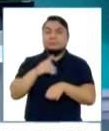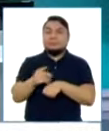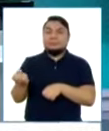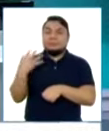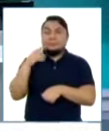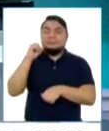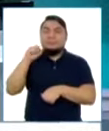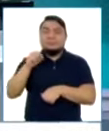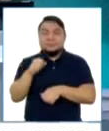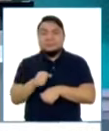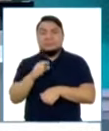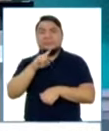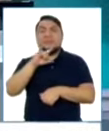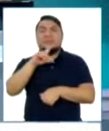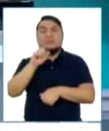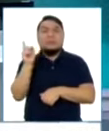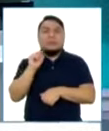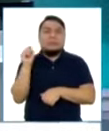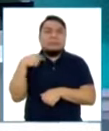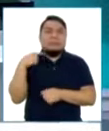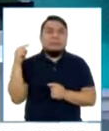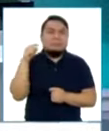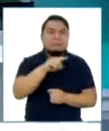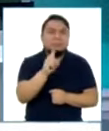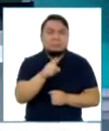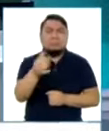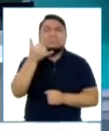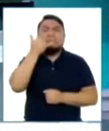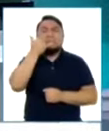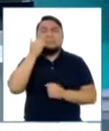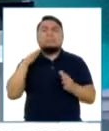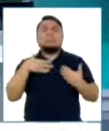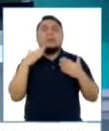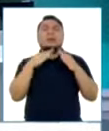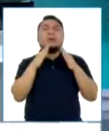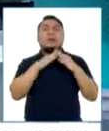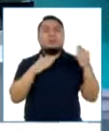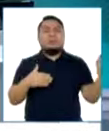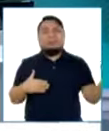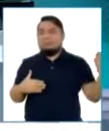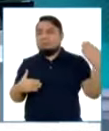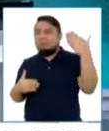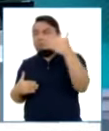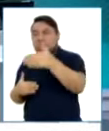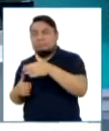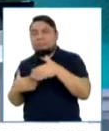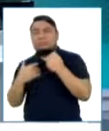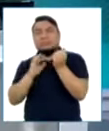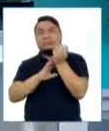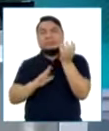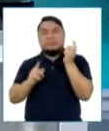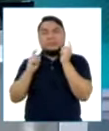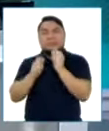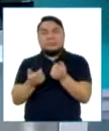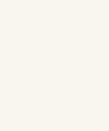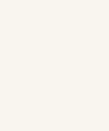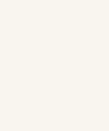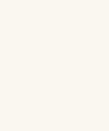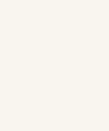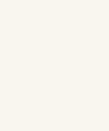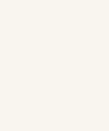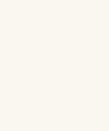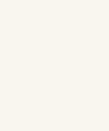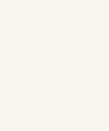Zulema Tomás, Paola, ya ni siquiera hay que acercarse. Ustedes se comunican al teléfono y se envía el don a móvil y podemos donar desde la comodidad de nuestro.